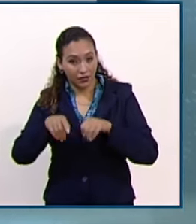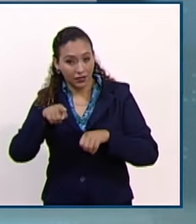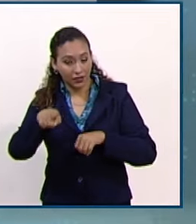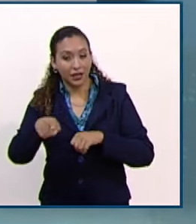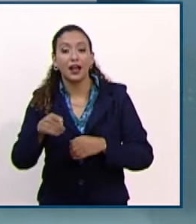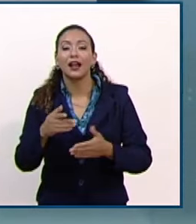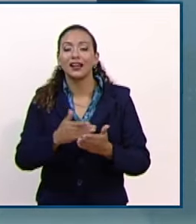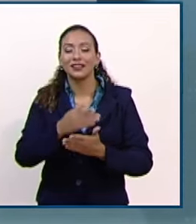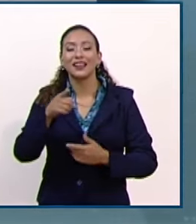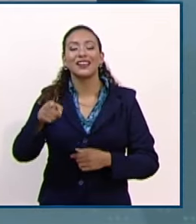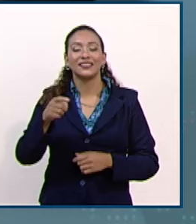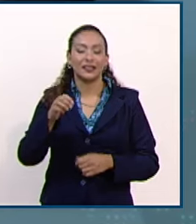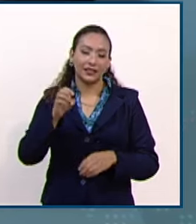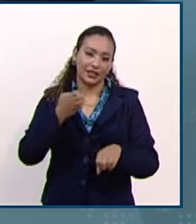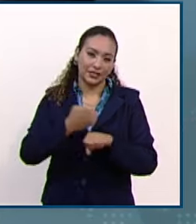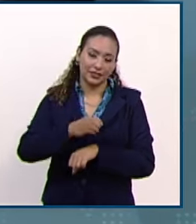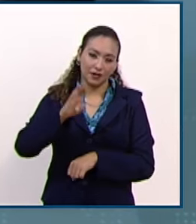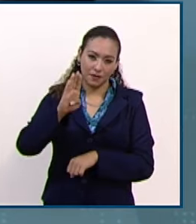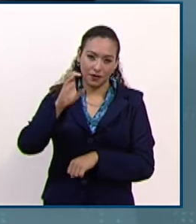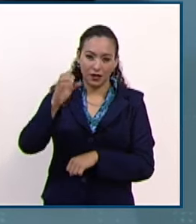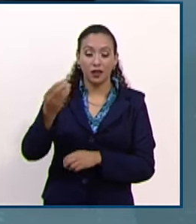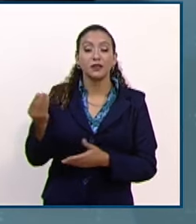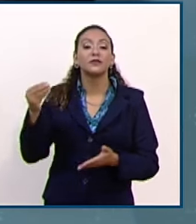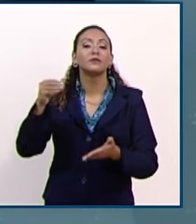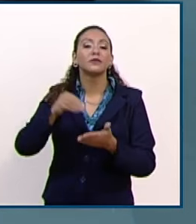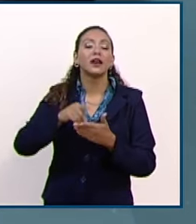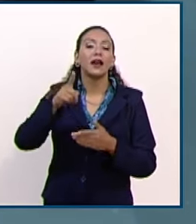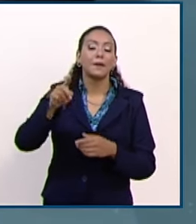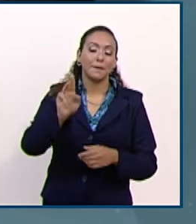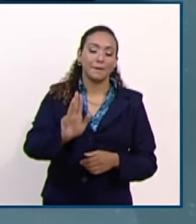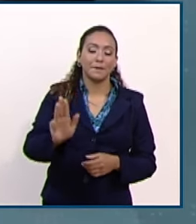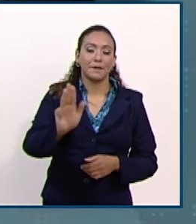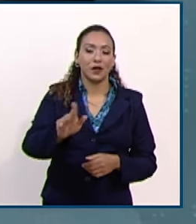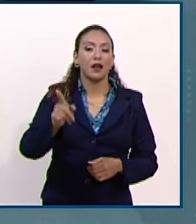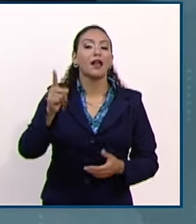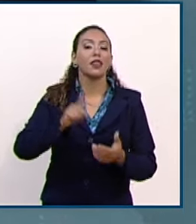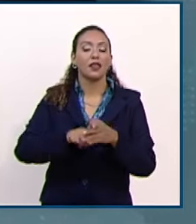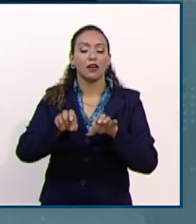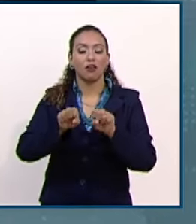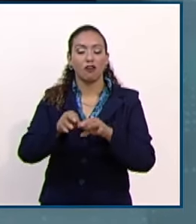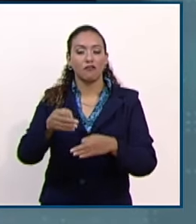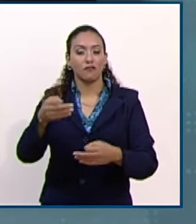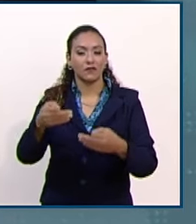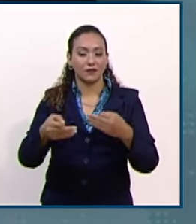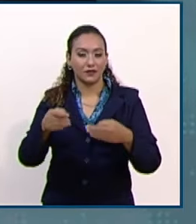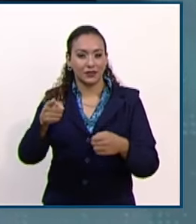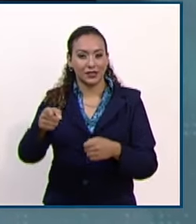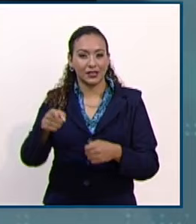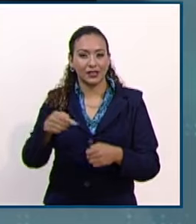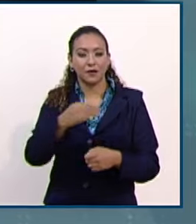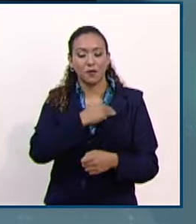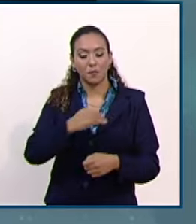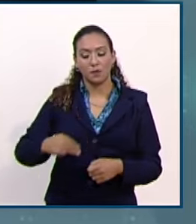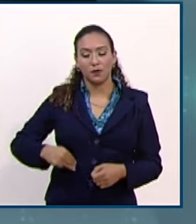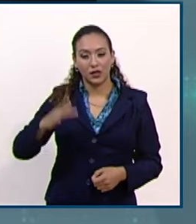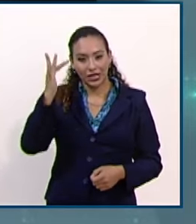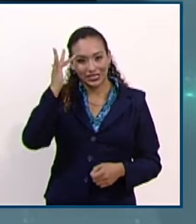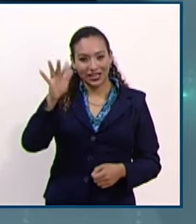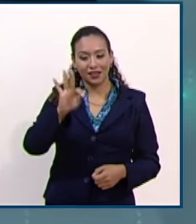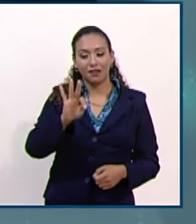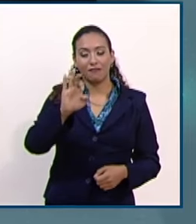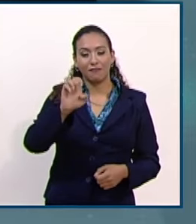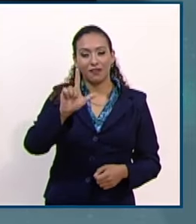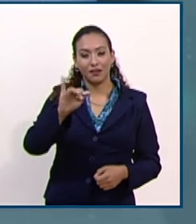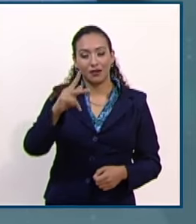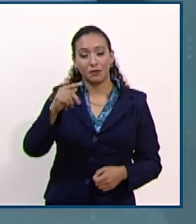Poder Judicial de Baja California se instalará este miércoles en el juzgado civil del municipio de San Felipe para ayudar